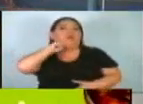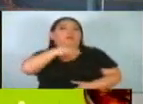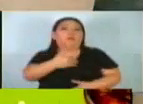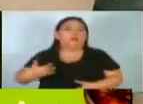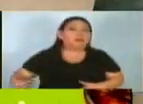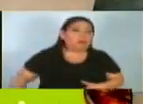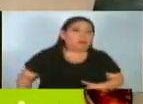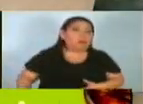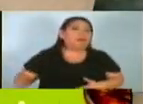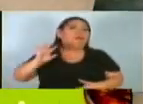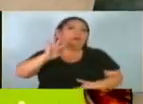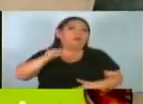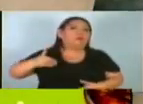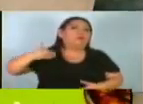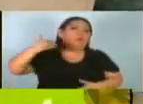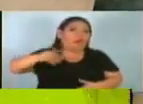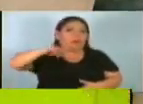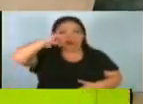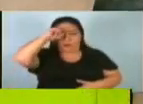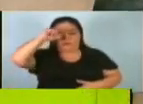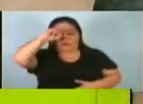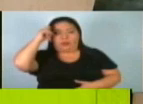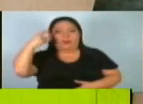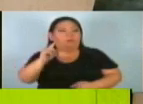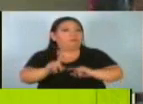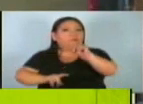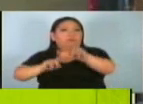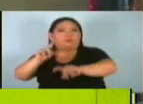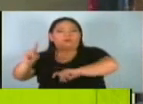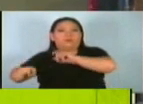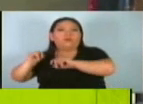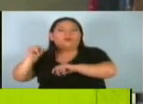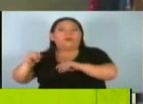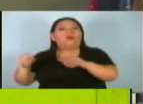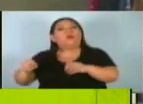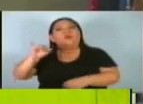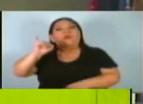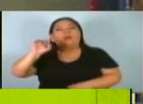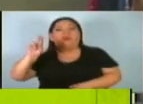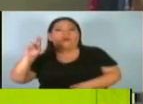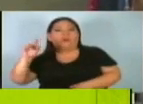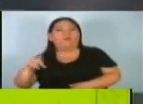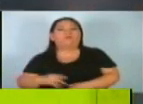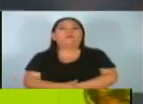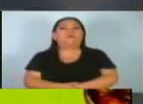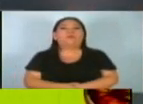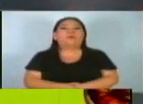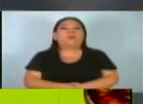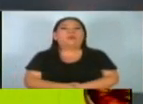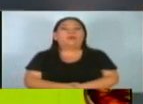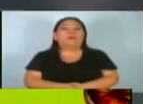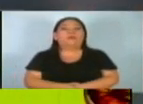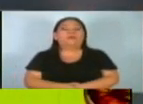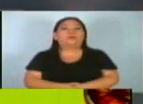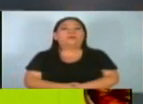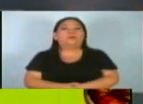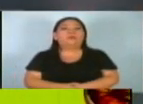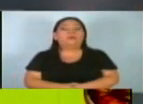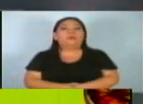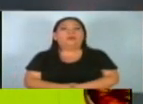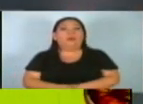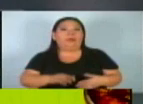un periodo más en el ejecutivo, según la encuesta del Instituto Universitario de Opinión Pública. Las principales respuestas se